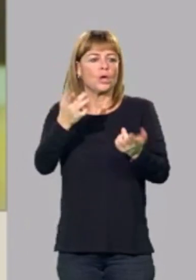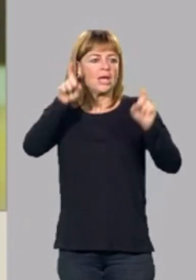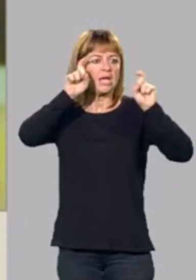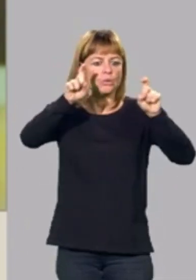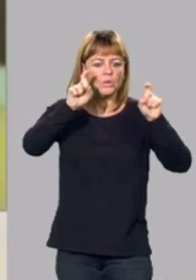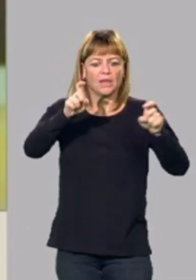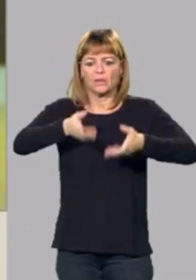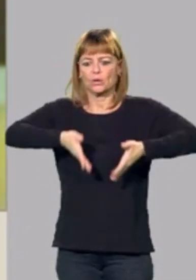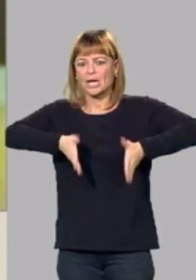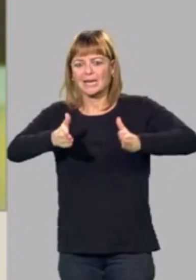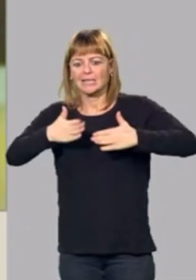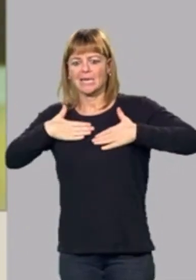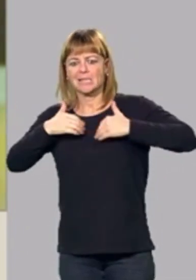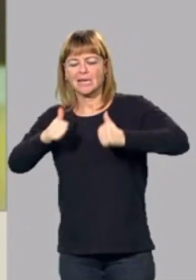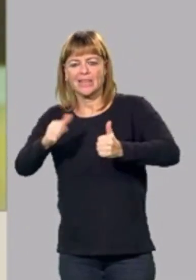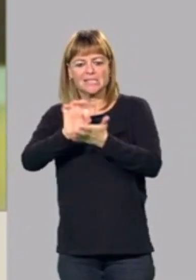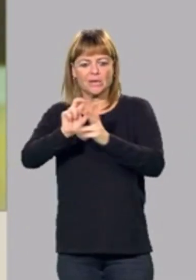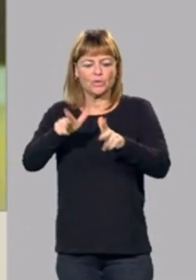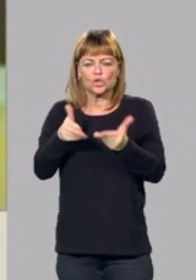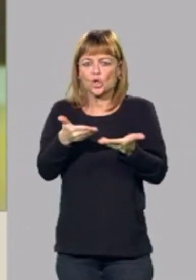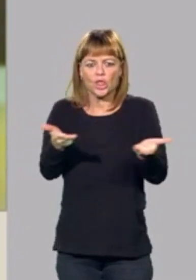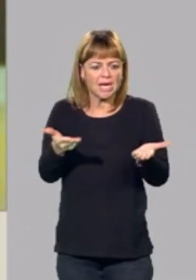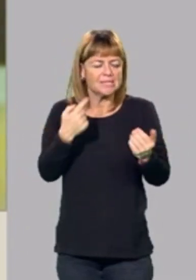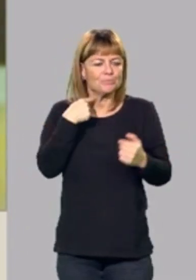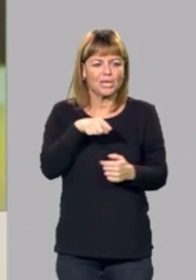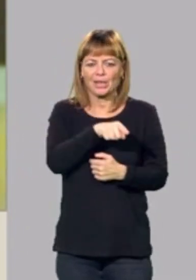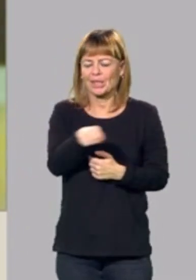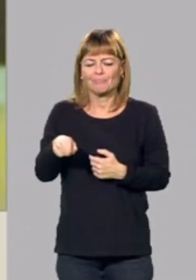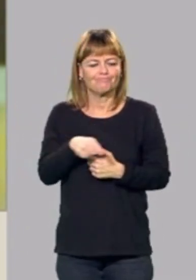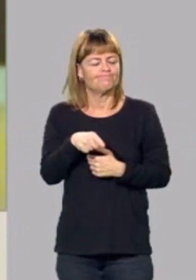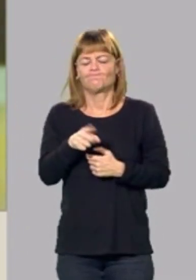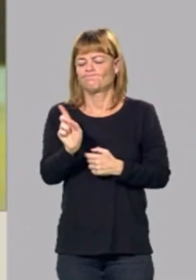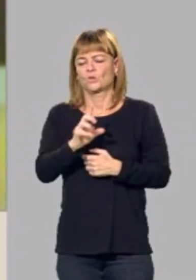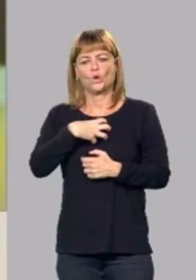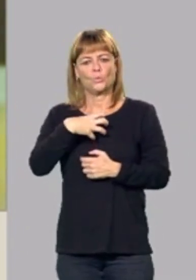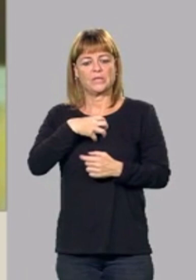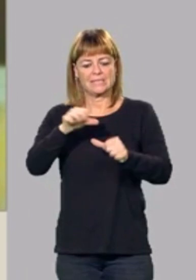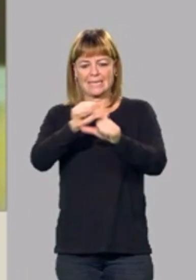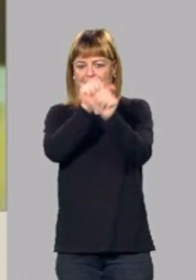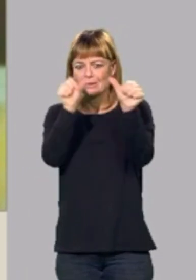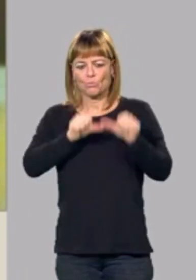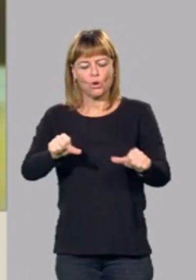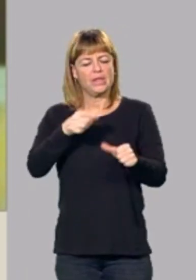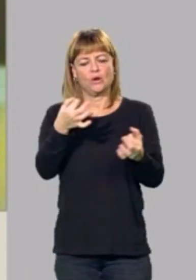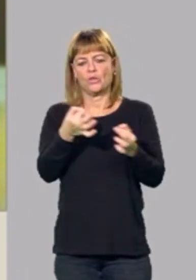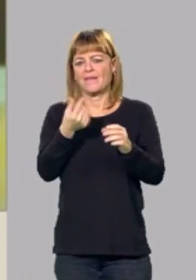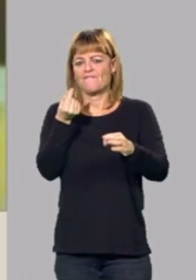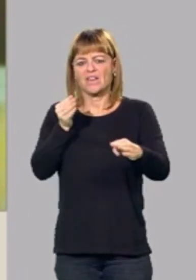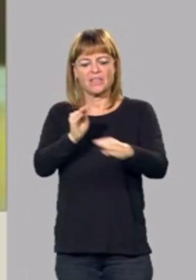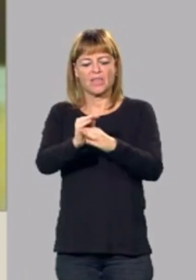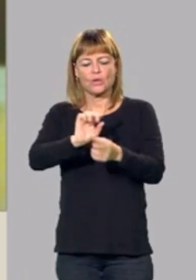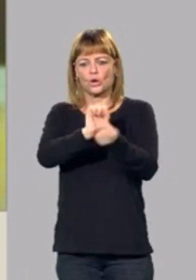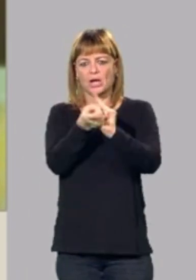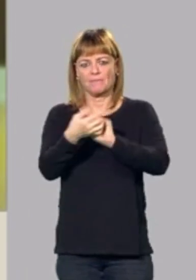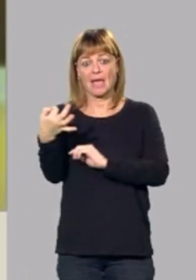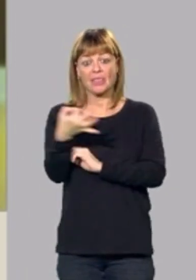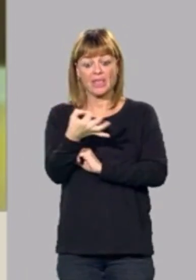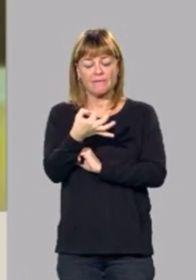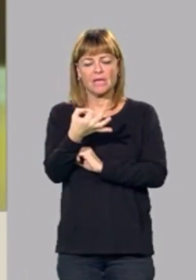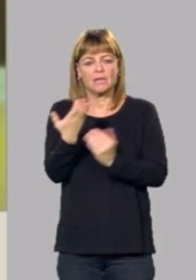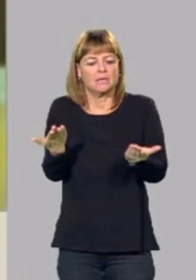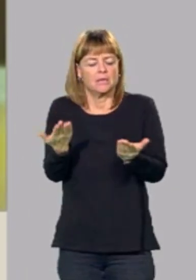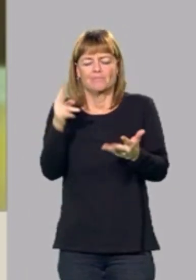servicios sociales. Eso pensamos que no puede ser. que cambiar ese modelo de financiación. Este modelo que tenemos hasta ahora no es